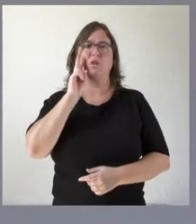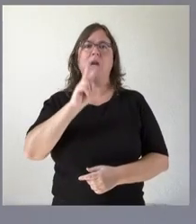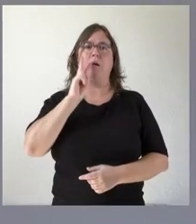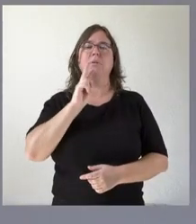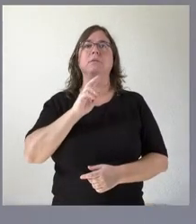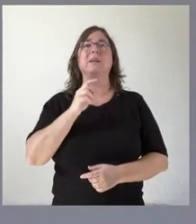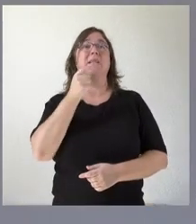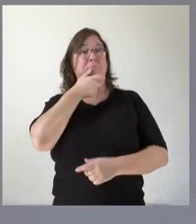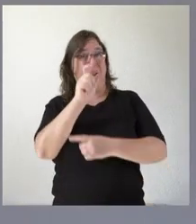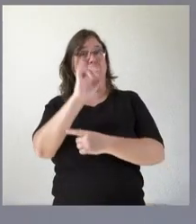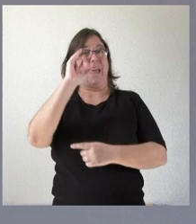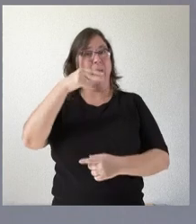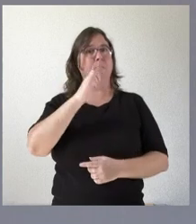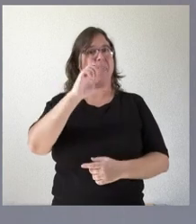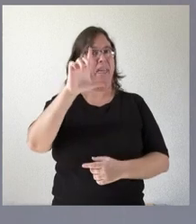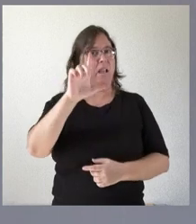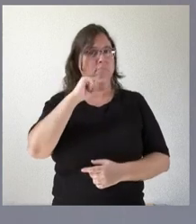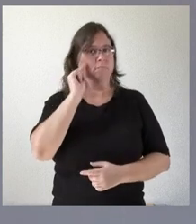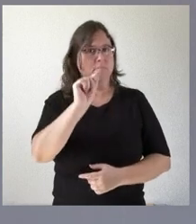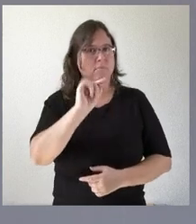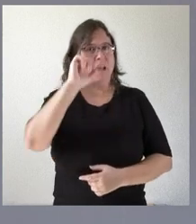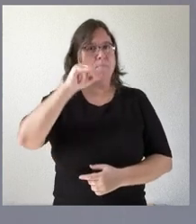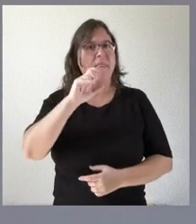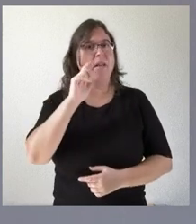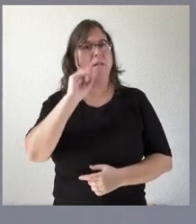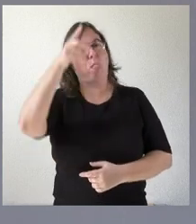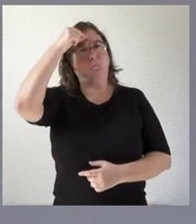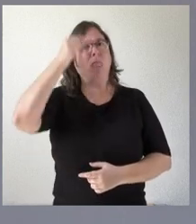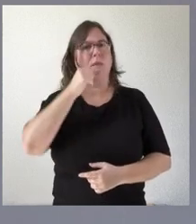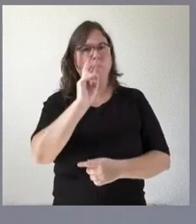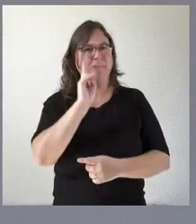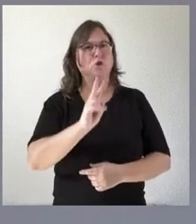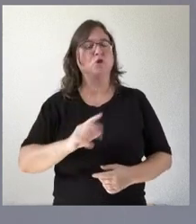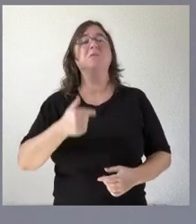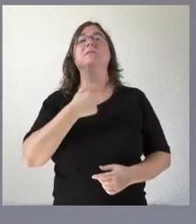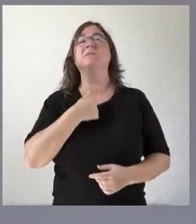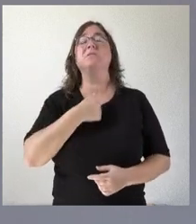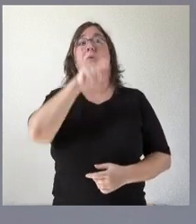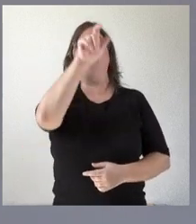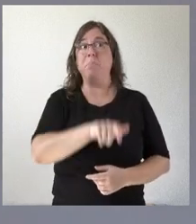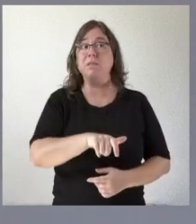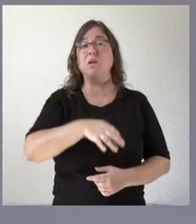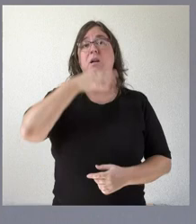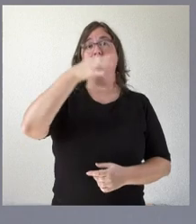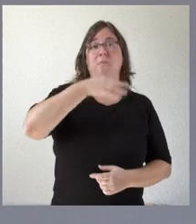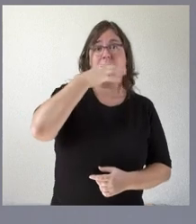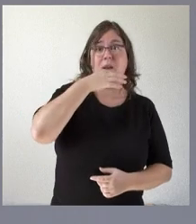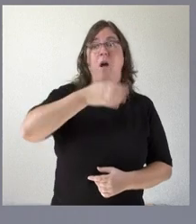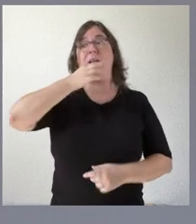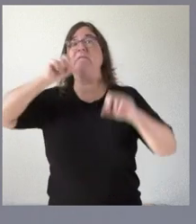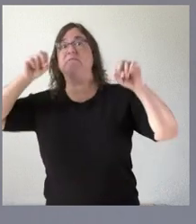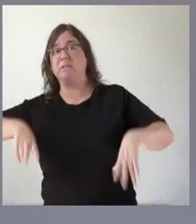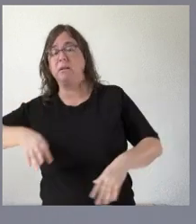imbécil descalificaciones de insultos de personas que estaban en uso de la palabra o que no estaban en uso de la palabra